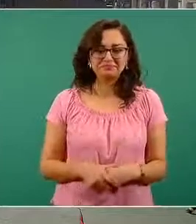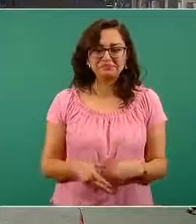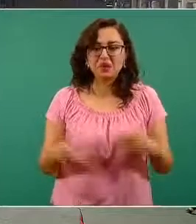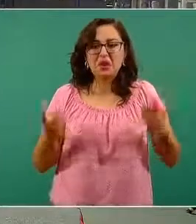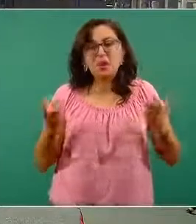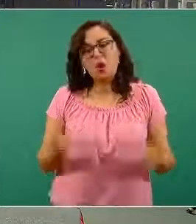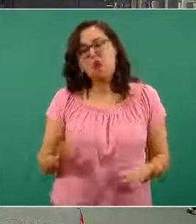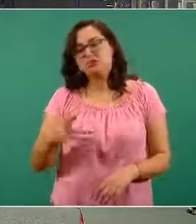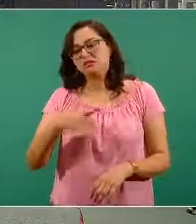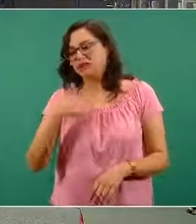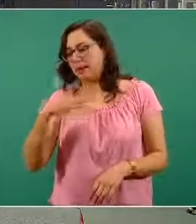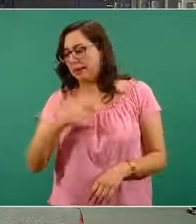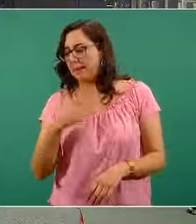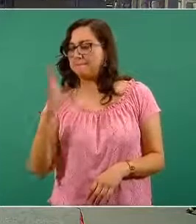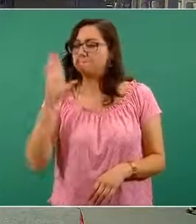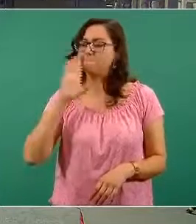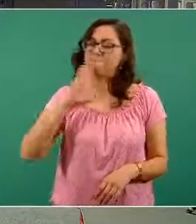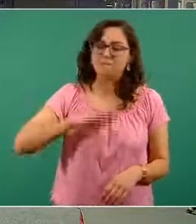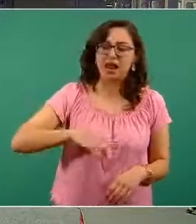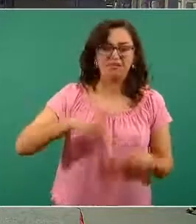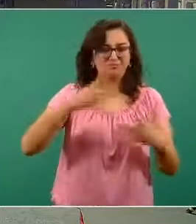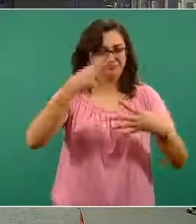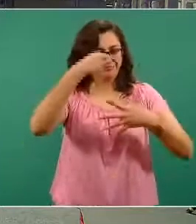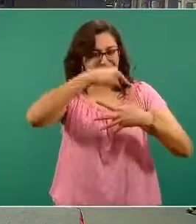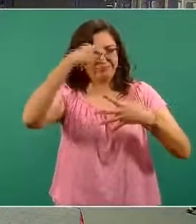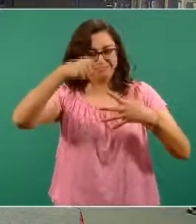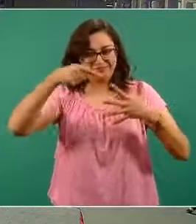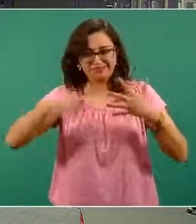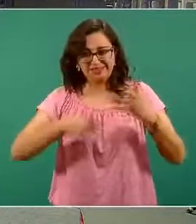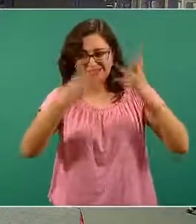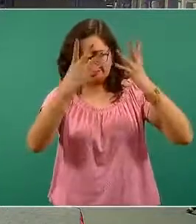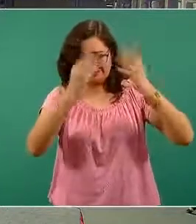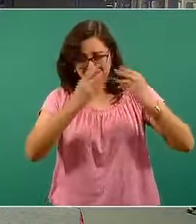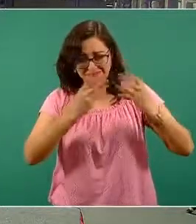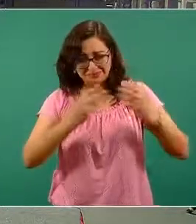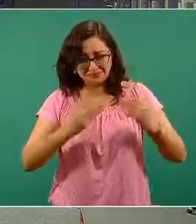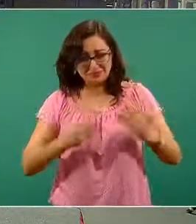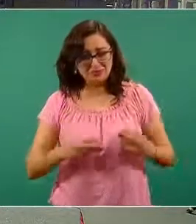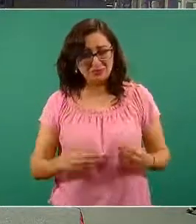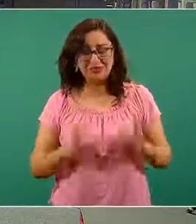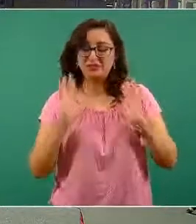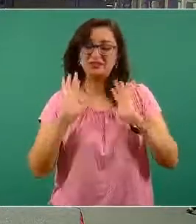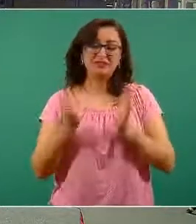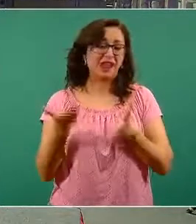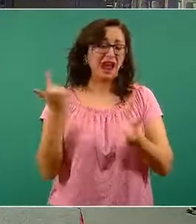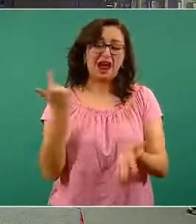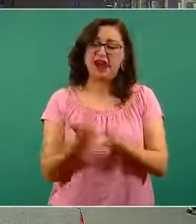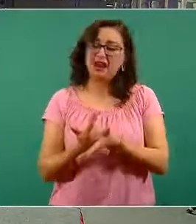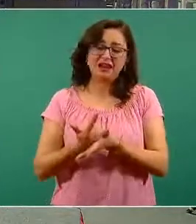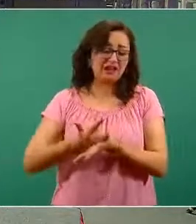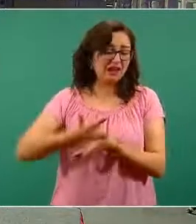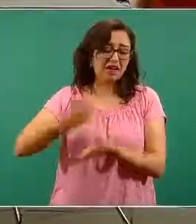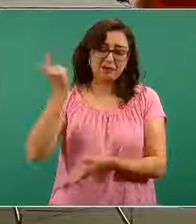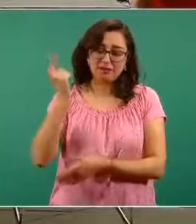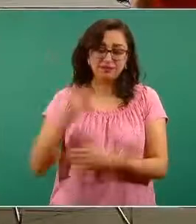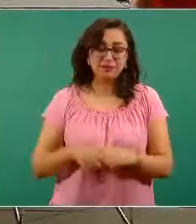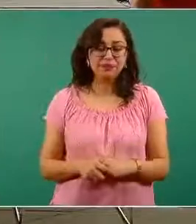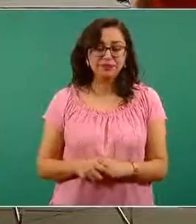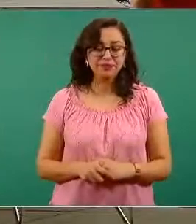o signos de alarma o de alerta de un cuadro ya muy grave.